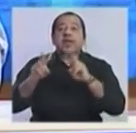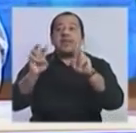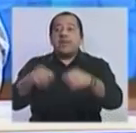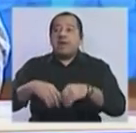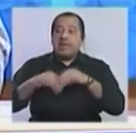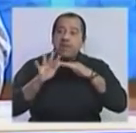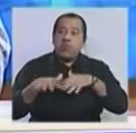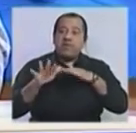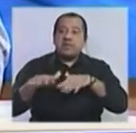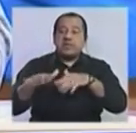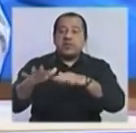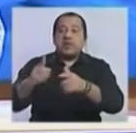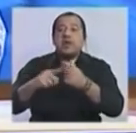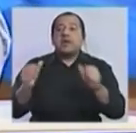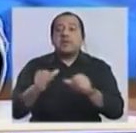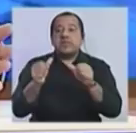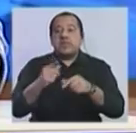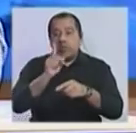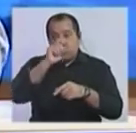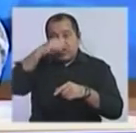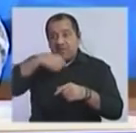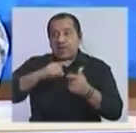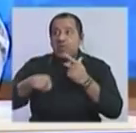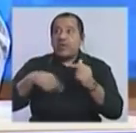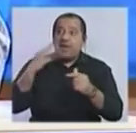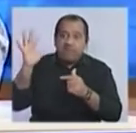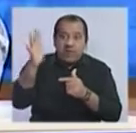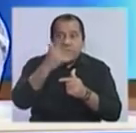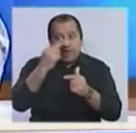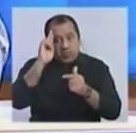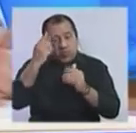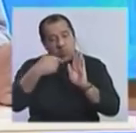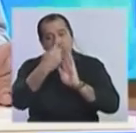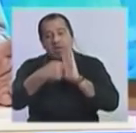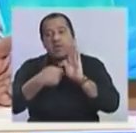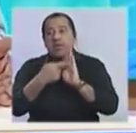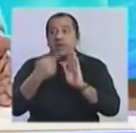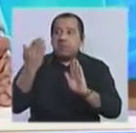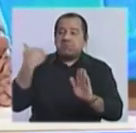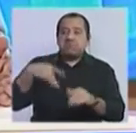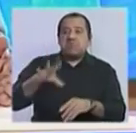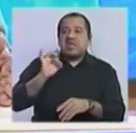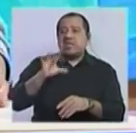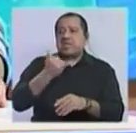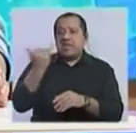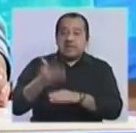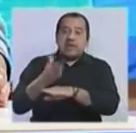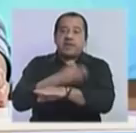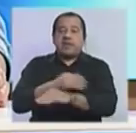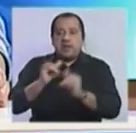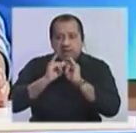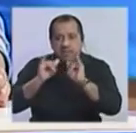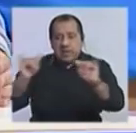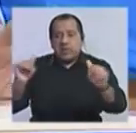impresionantes que se hicieron en Montevideo y en el interior en los últimos 15 días de campaña. Yo creo que hubo